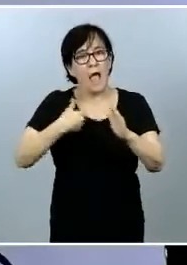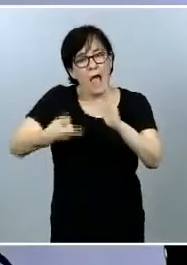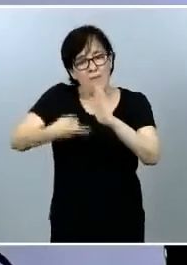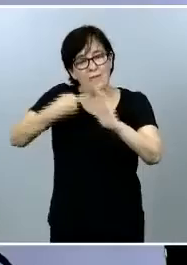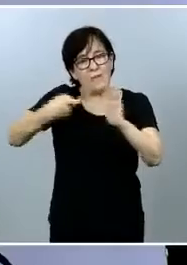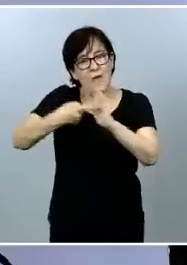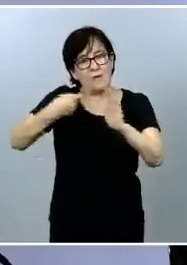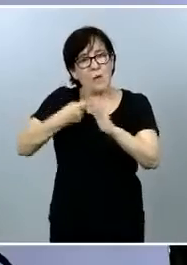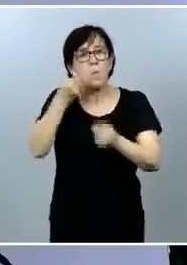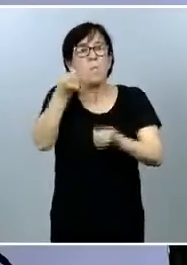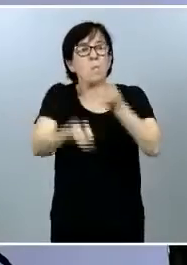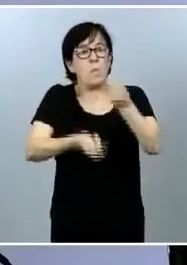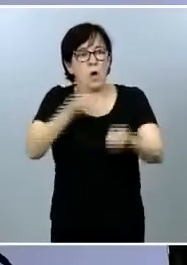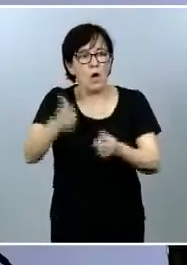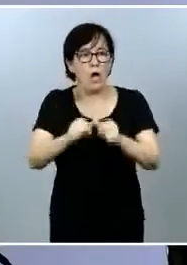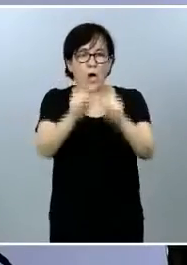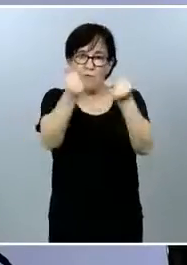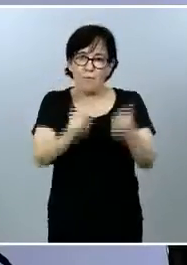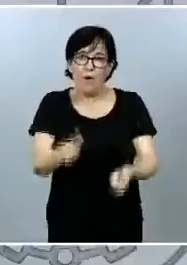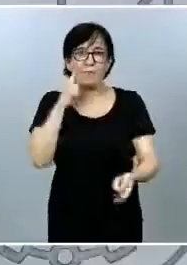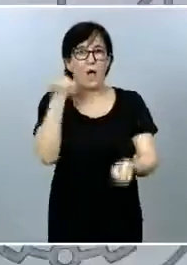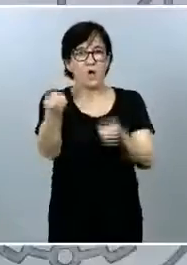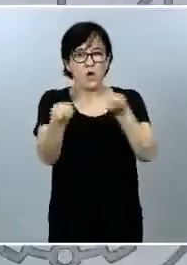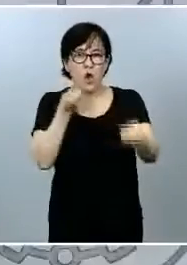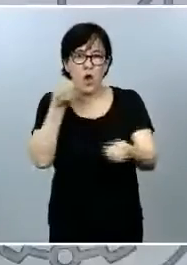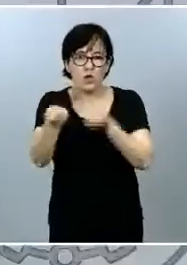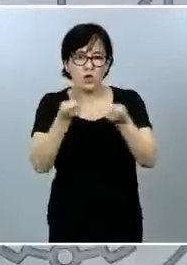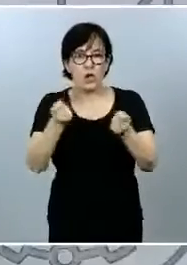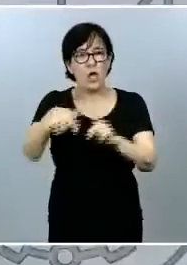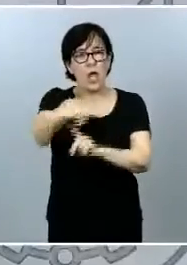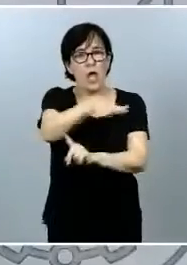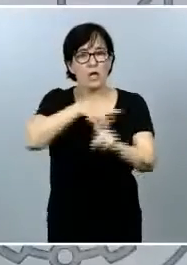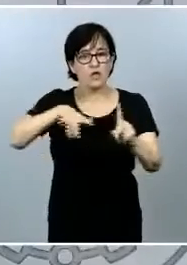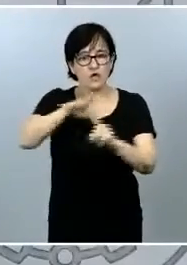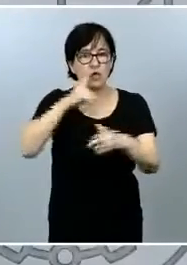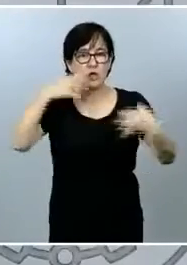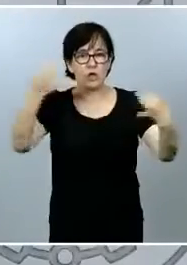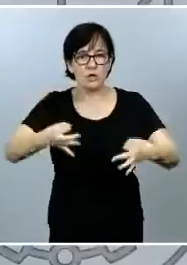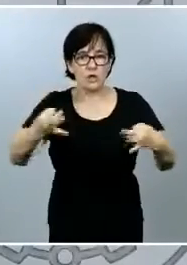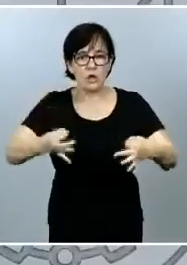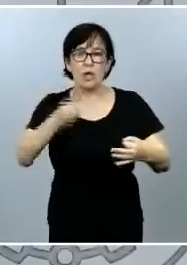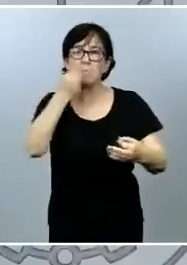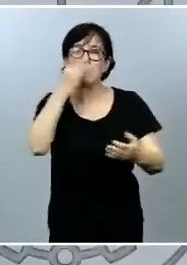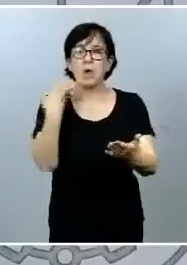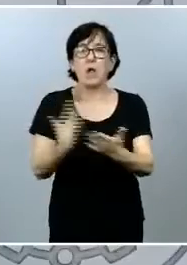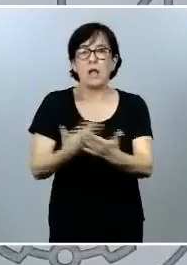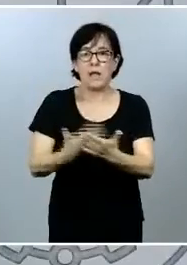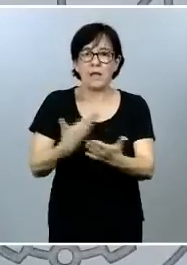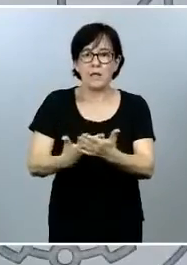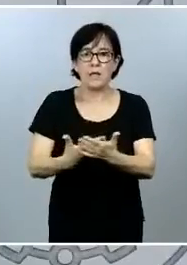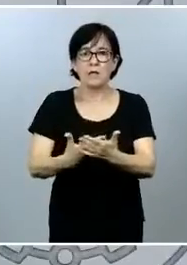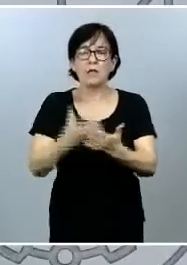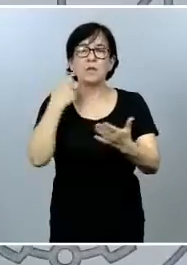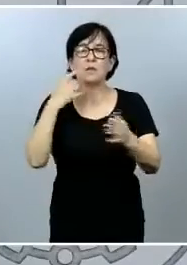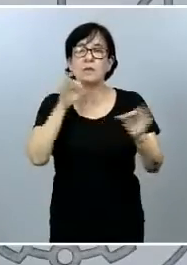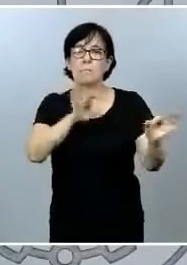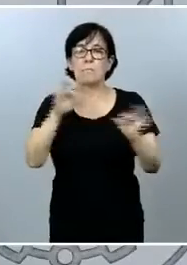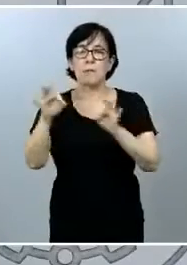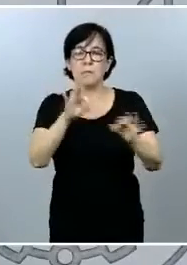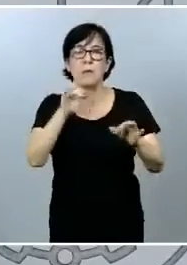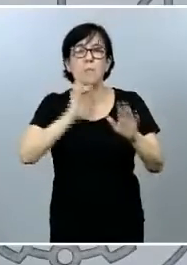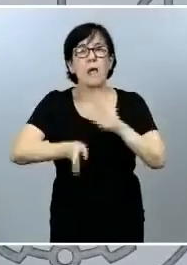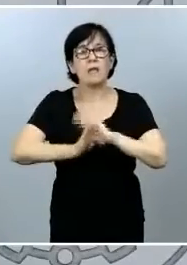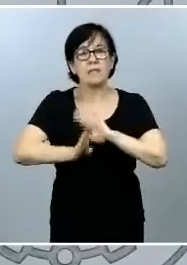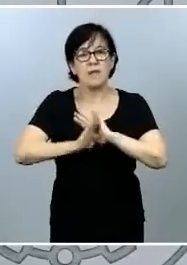conteniendo este virus. Así lo puso de manifiesto y lo trasladó el propio presidente del gobierno, en la conferencia de presidente